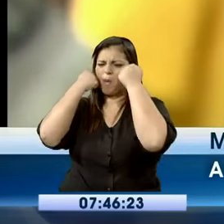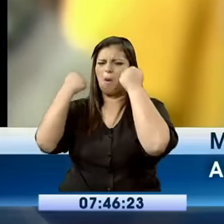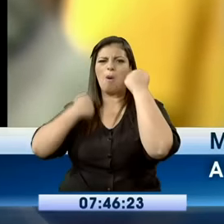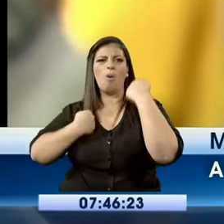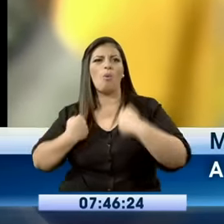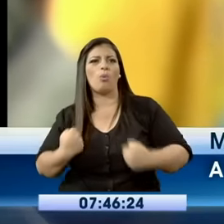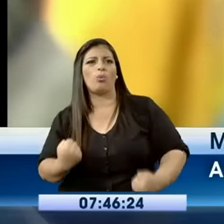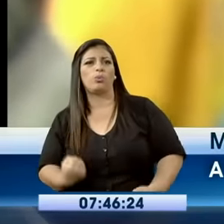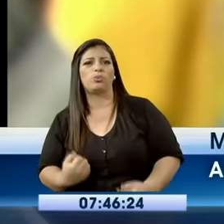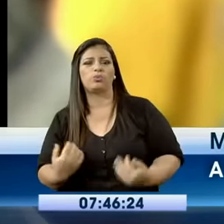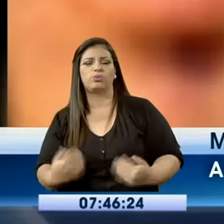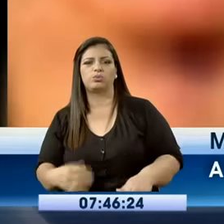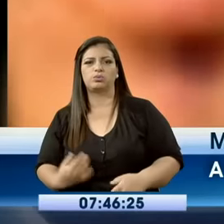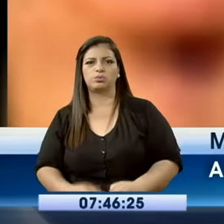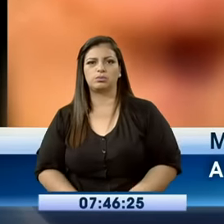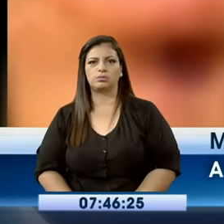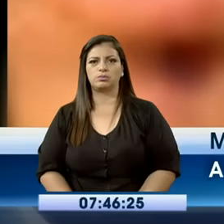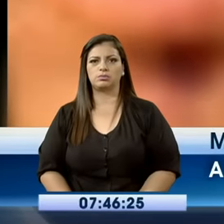por la mujer.